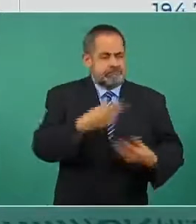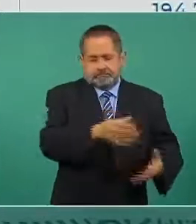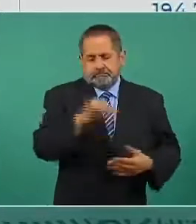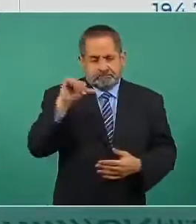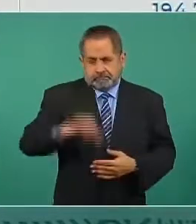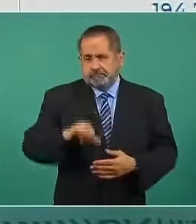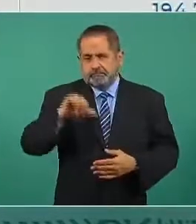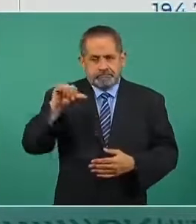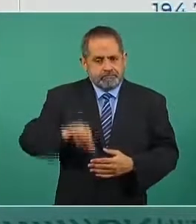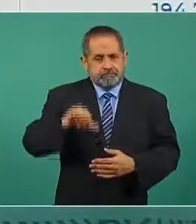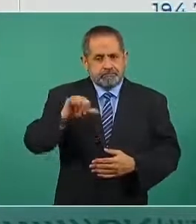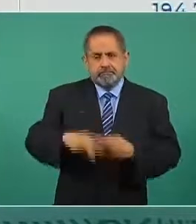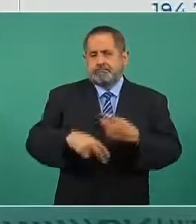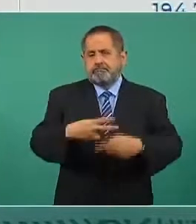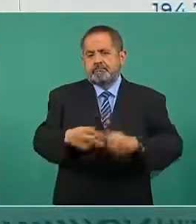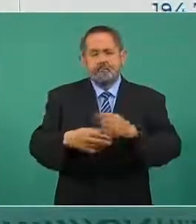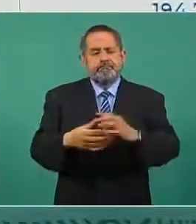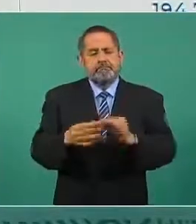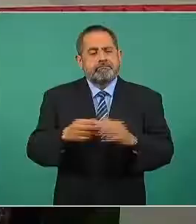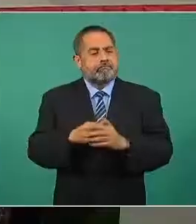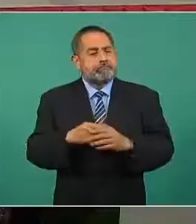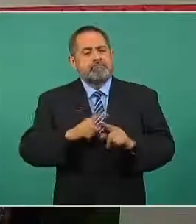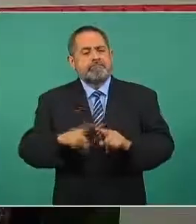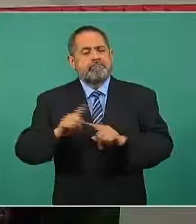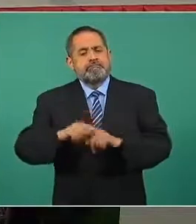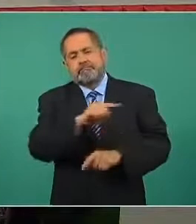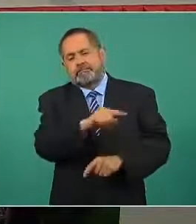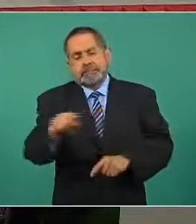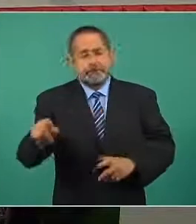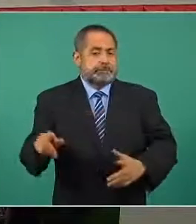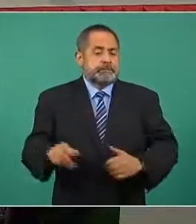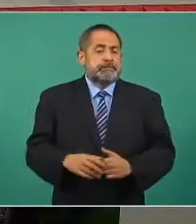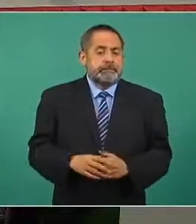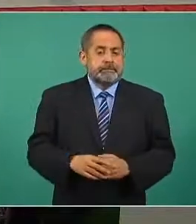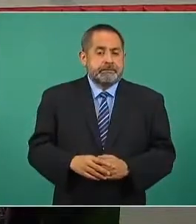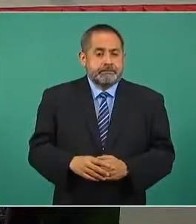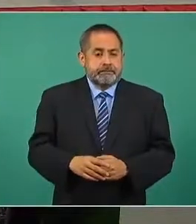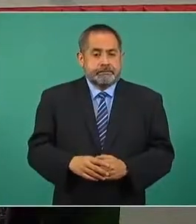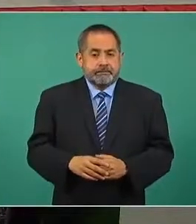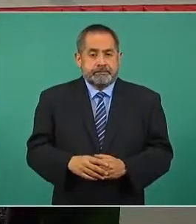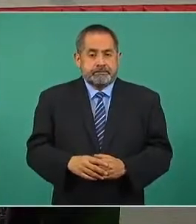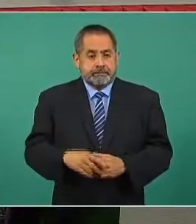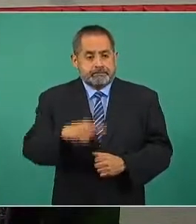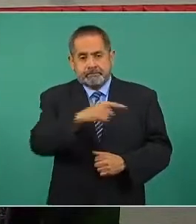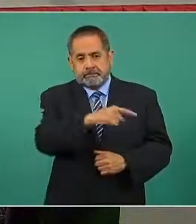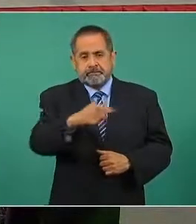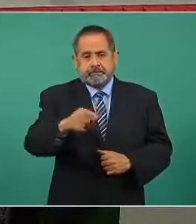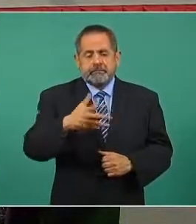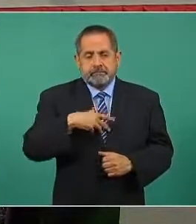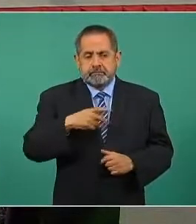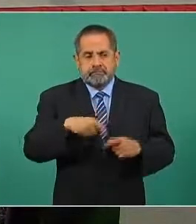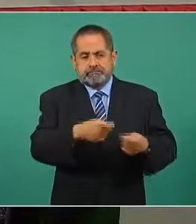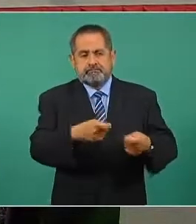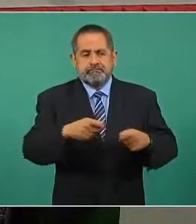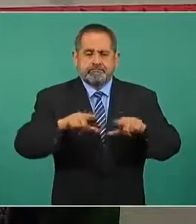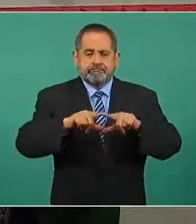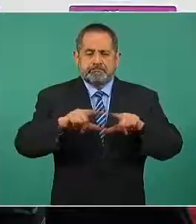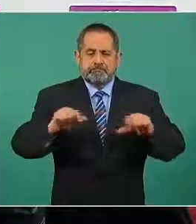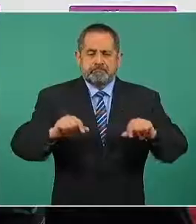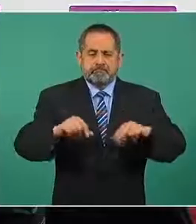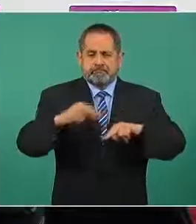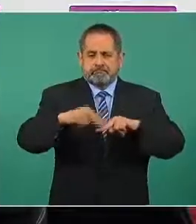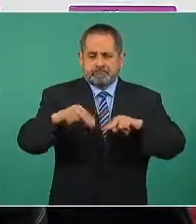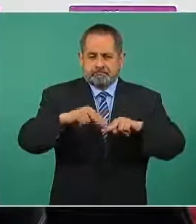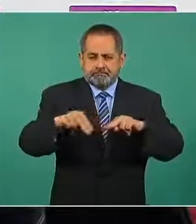a los damnificados cada uno de ellos tiene un vale que le fue entregado para